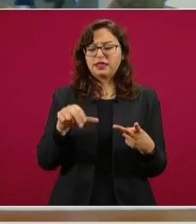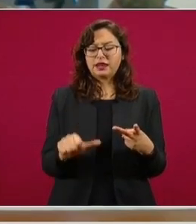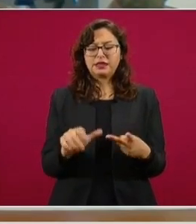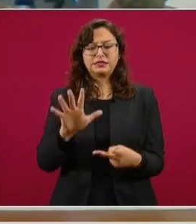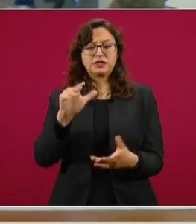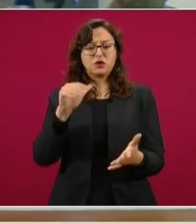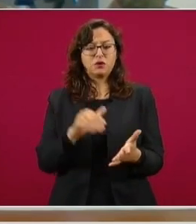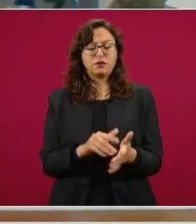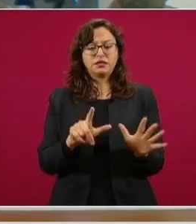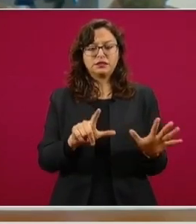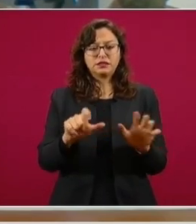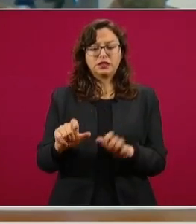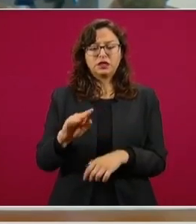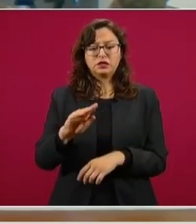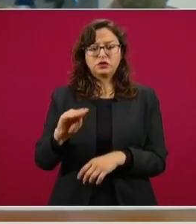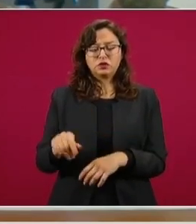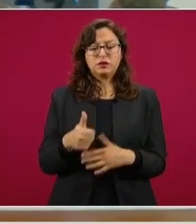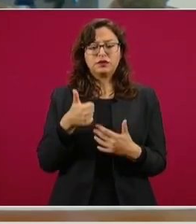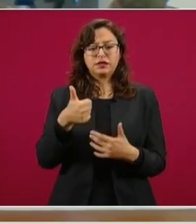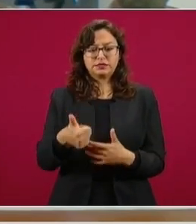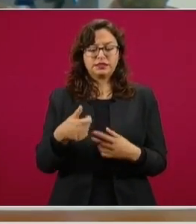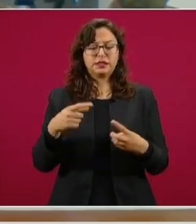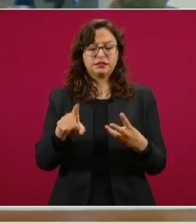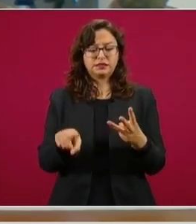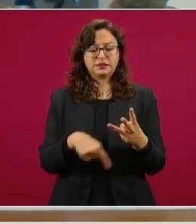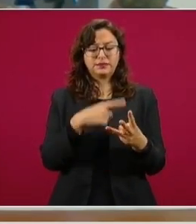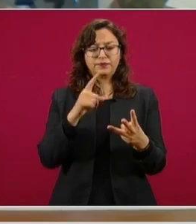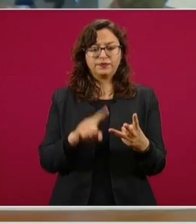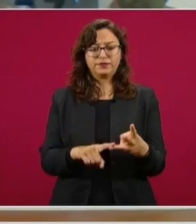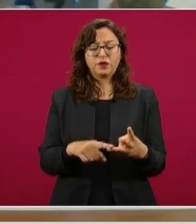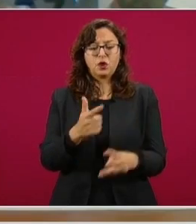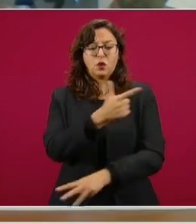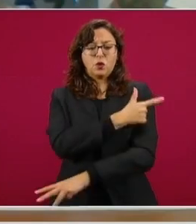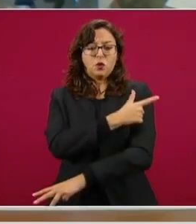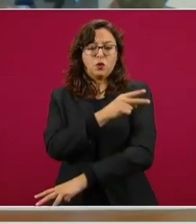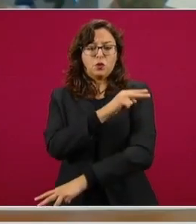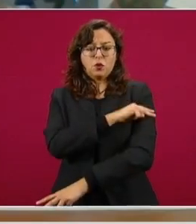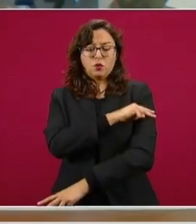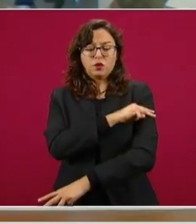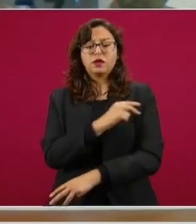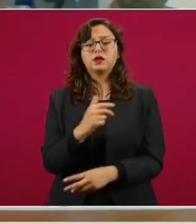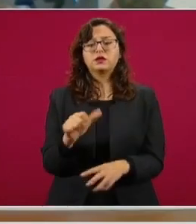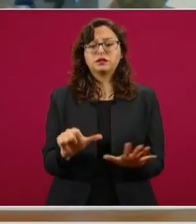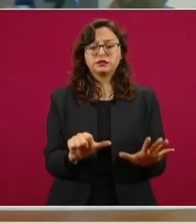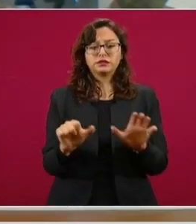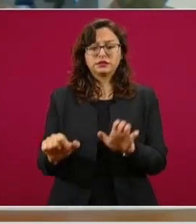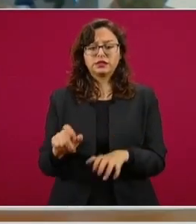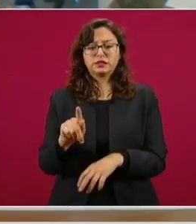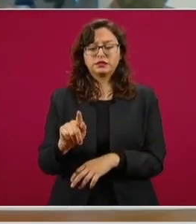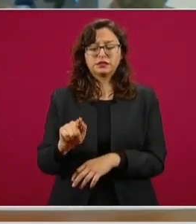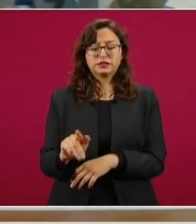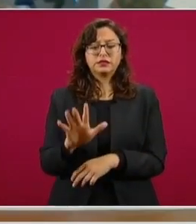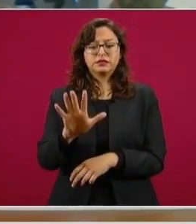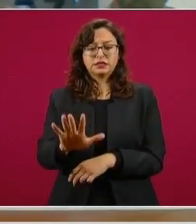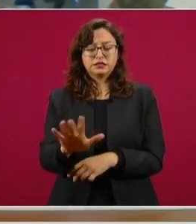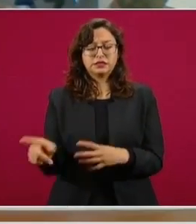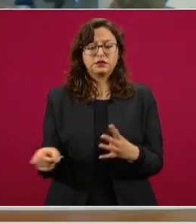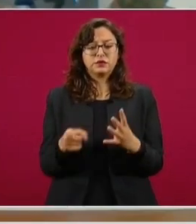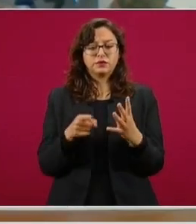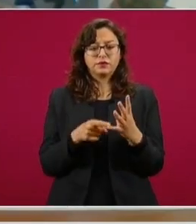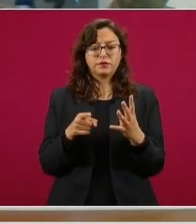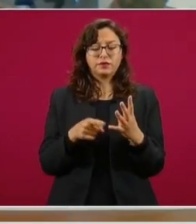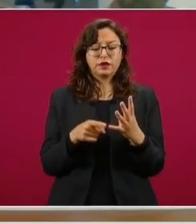5.796 elementos, de Guardia Nacional, 675 elementos,